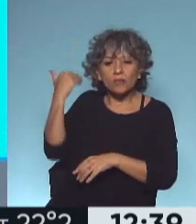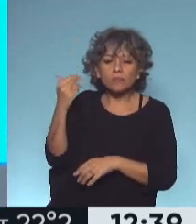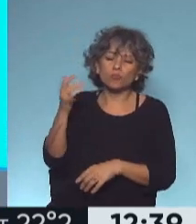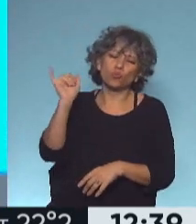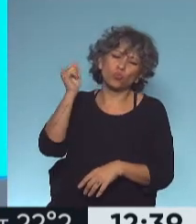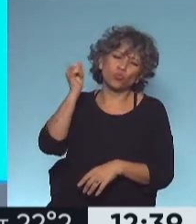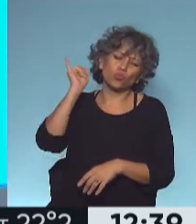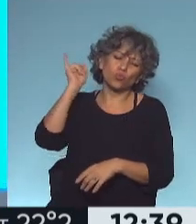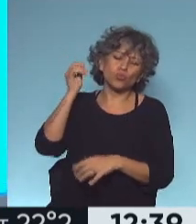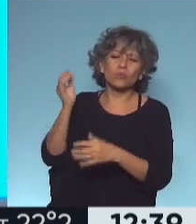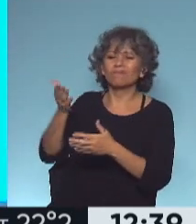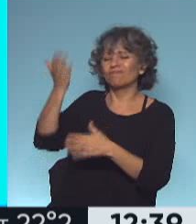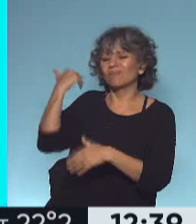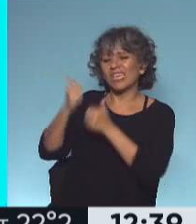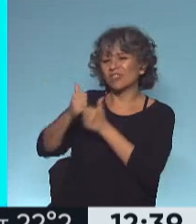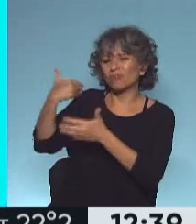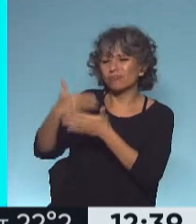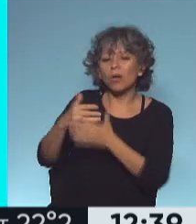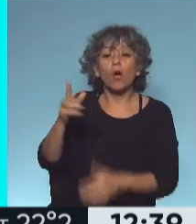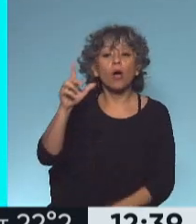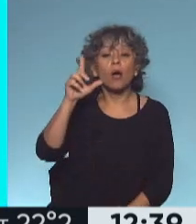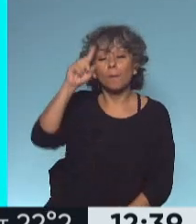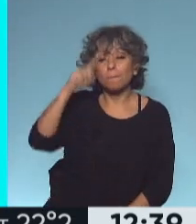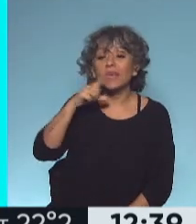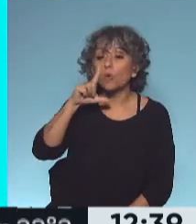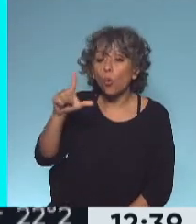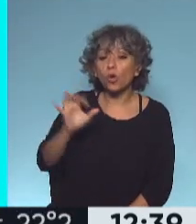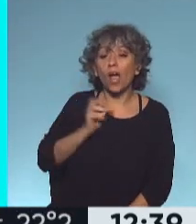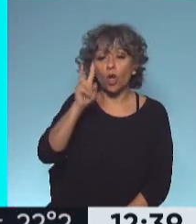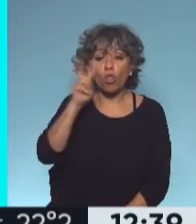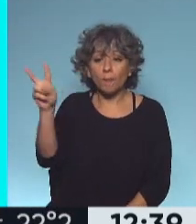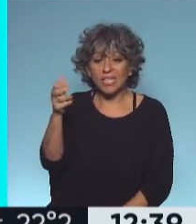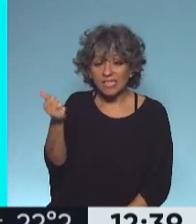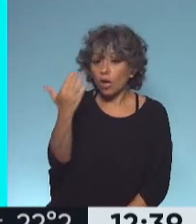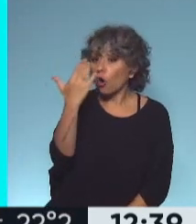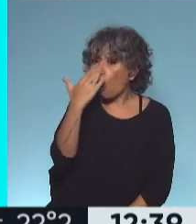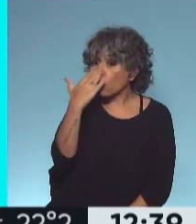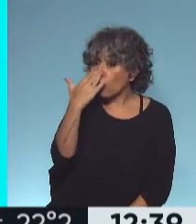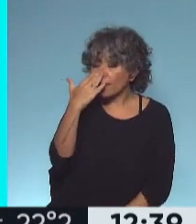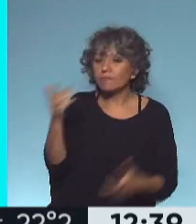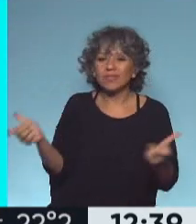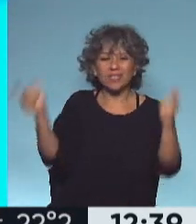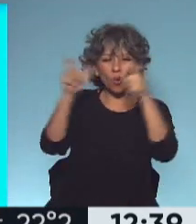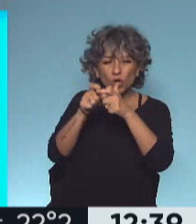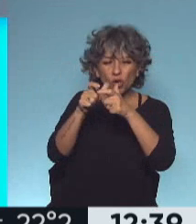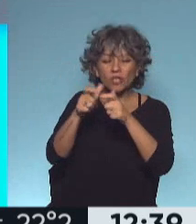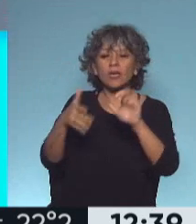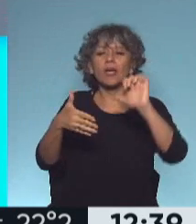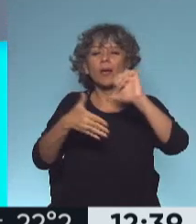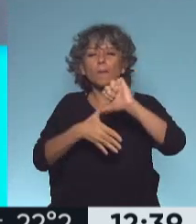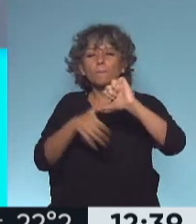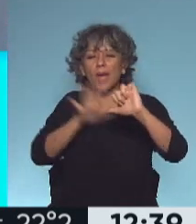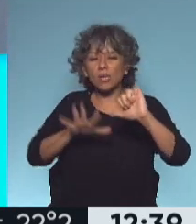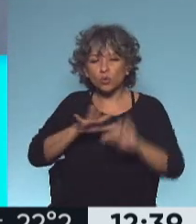inmenso en estos 70 años. 2006, julio de 2006, provincia de Córdoba, cumbre del Mercosur. Allí está trabajando Rosario